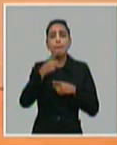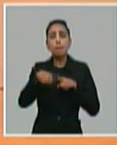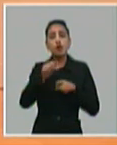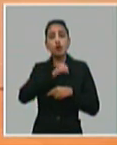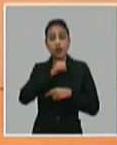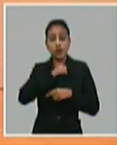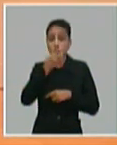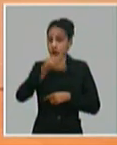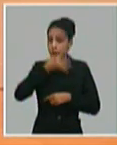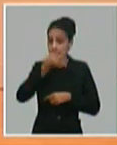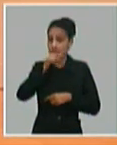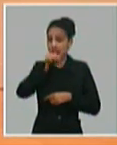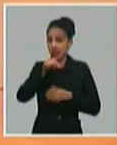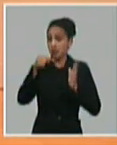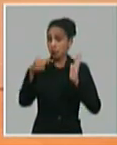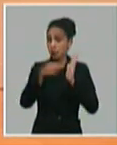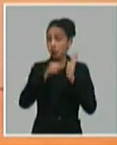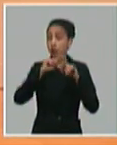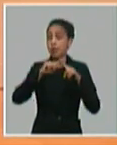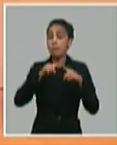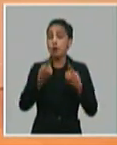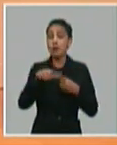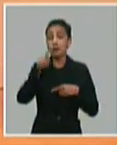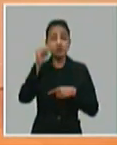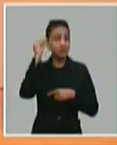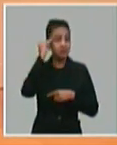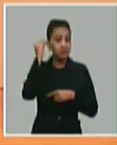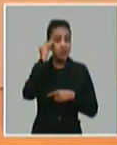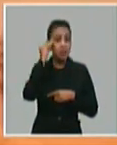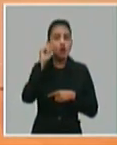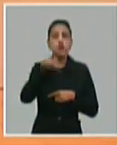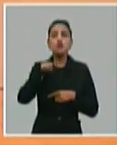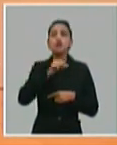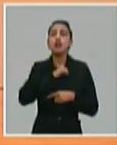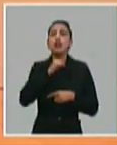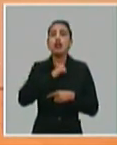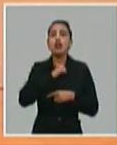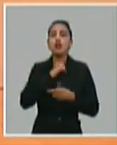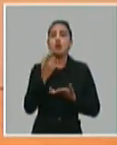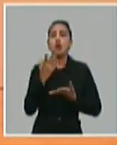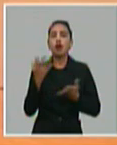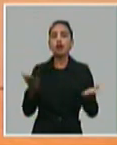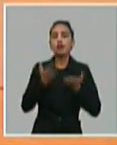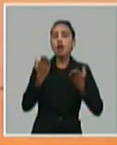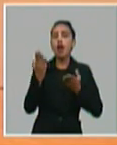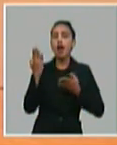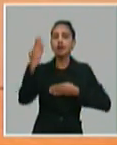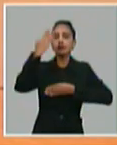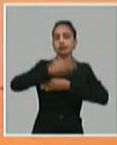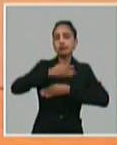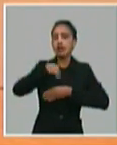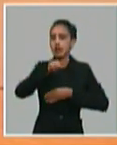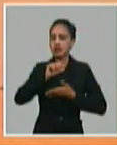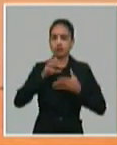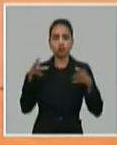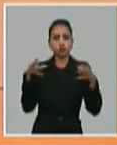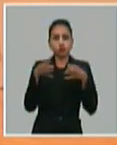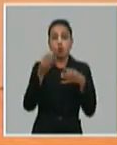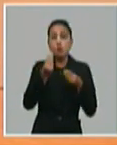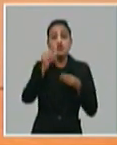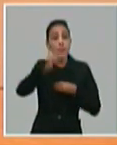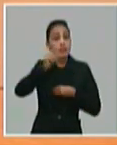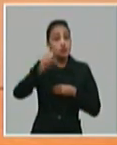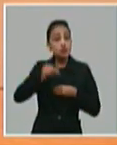salvedad para que sepan que no estamos estimulando y estamos limitando ese tipo de concentración en